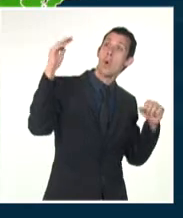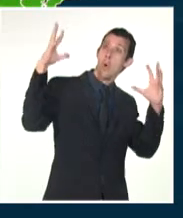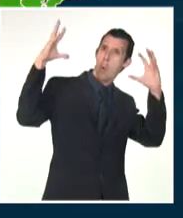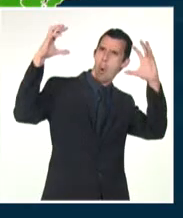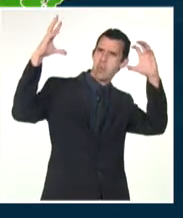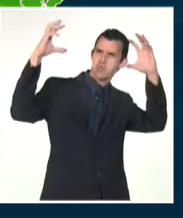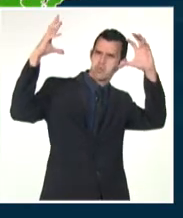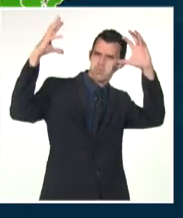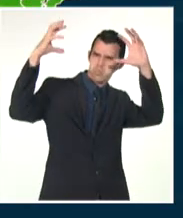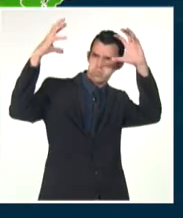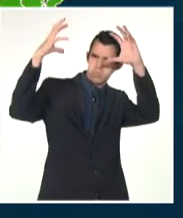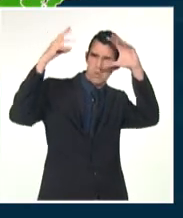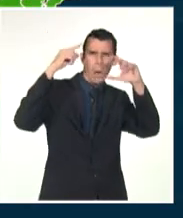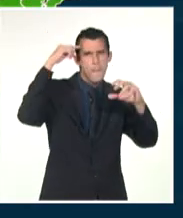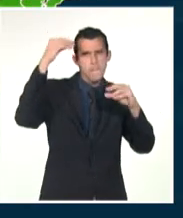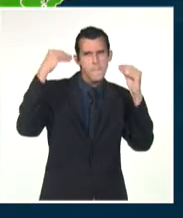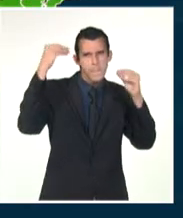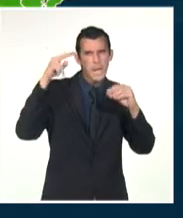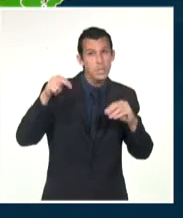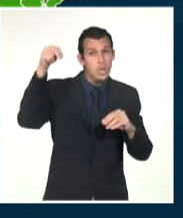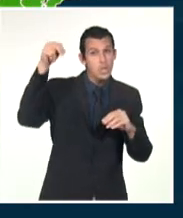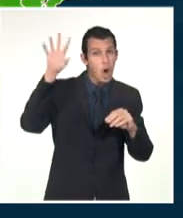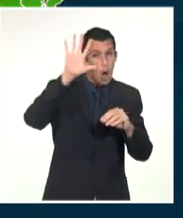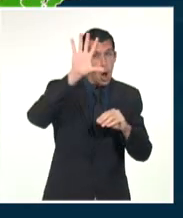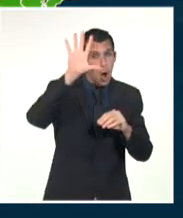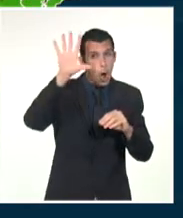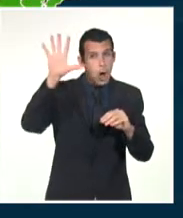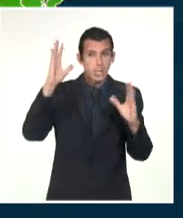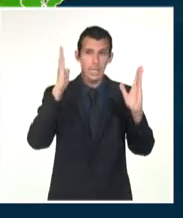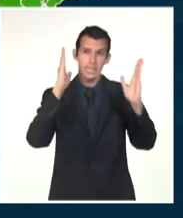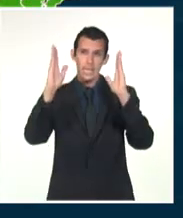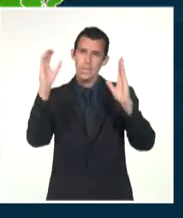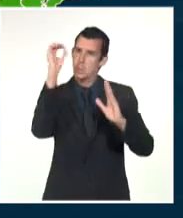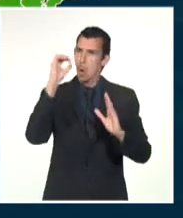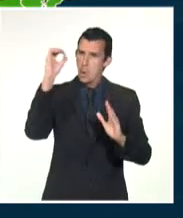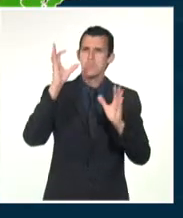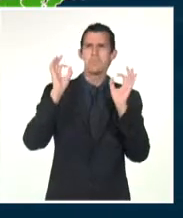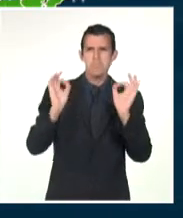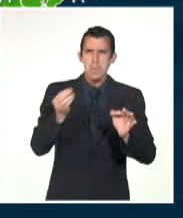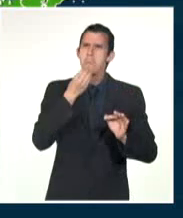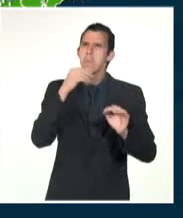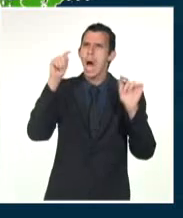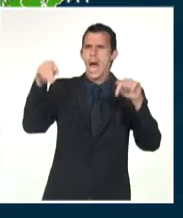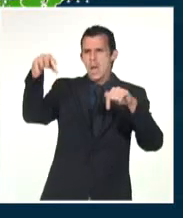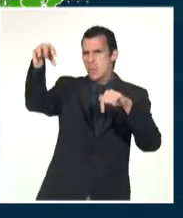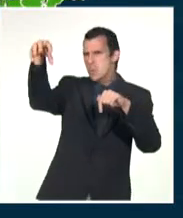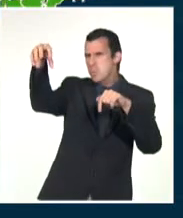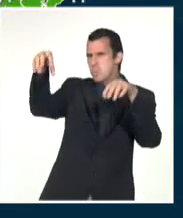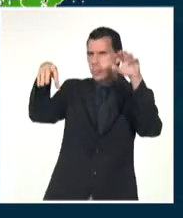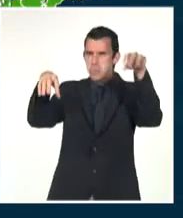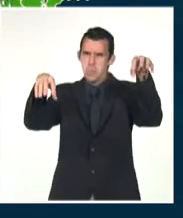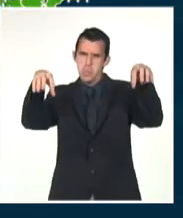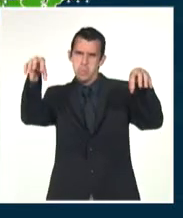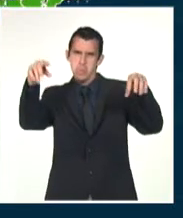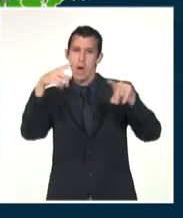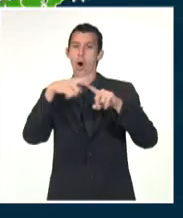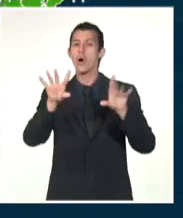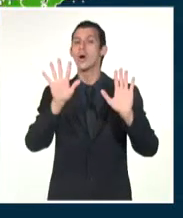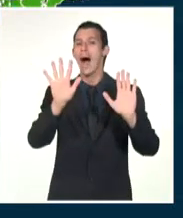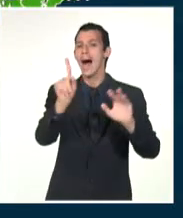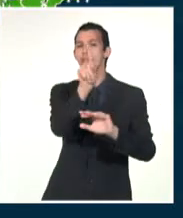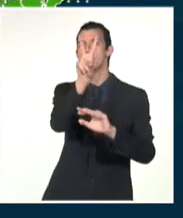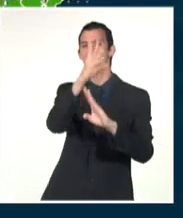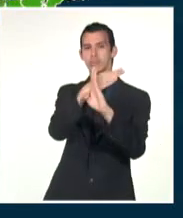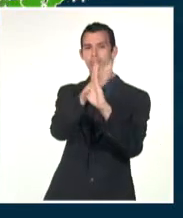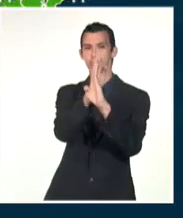mayormente nublado hacia zonas de la costa norte, central y oriental con aislados chubascos. Desde el mediodía estará nublado en gran